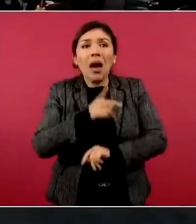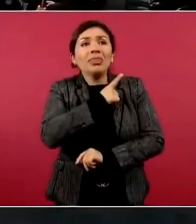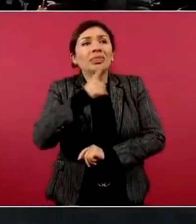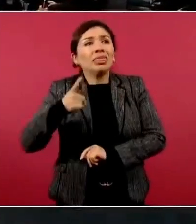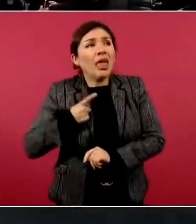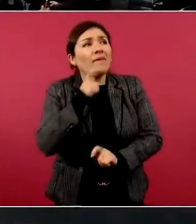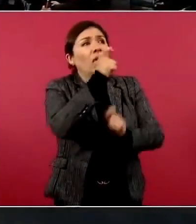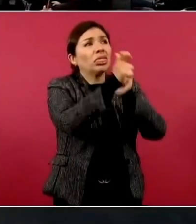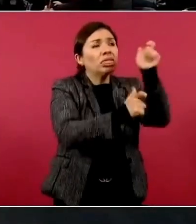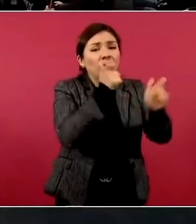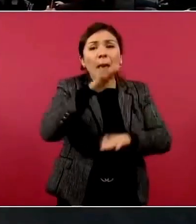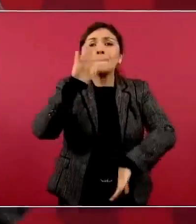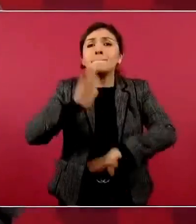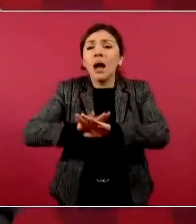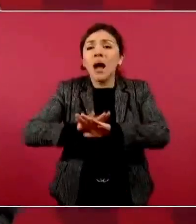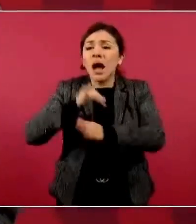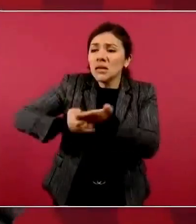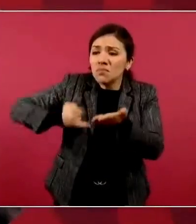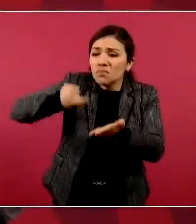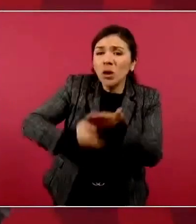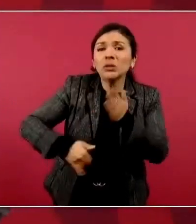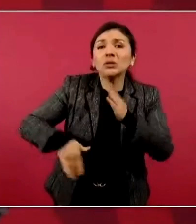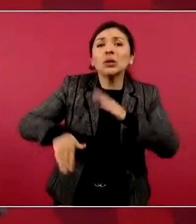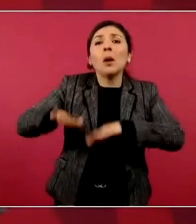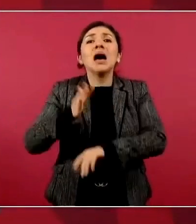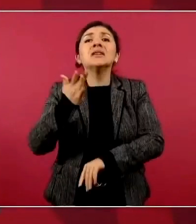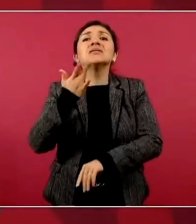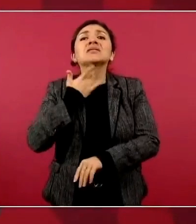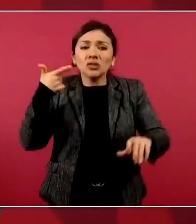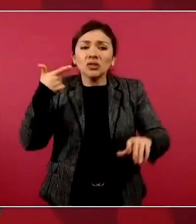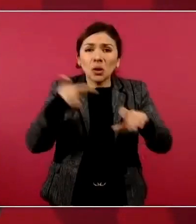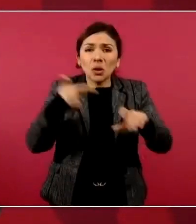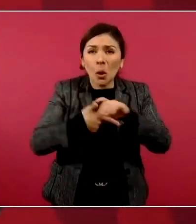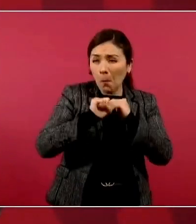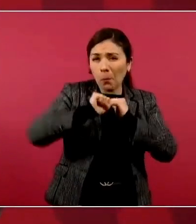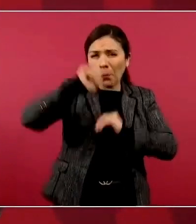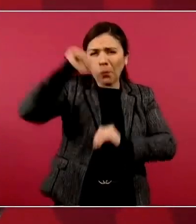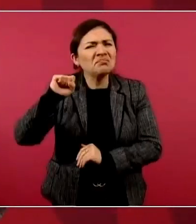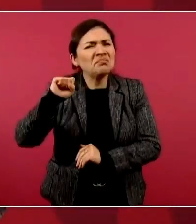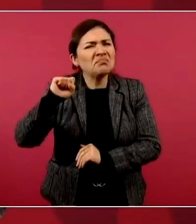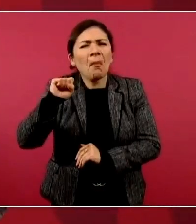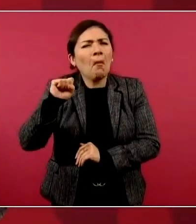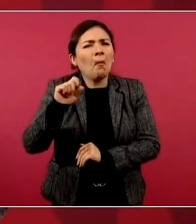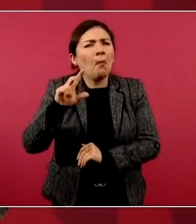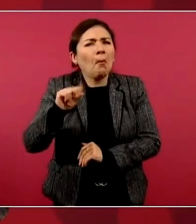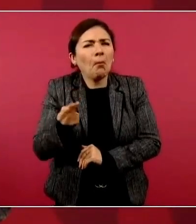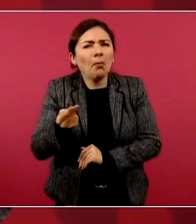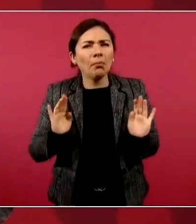falta aumentar impuestos, no hace falta los gasolinazos y